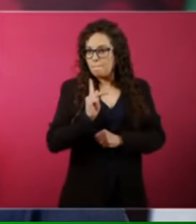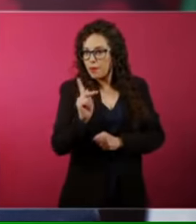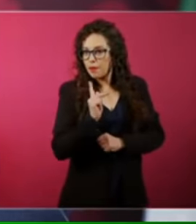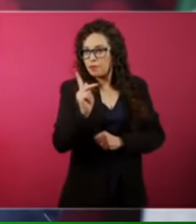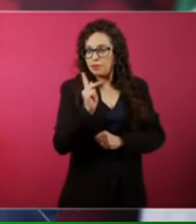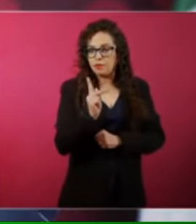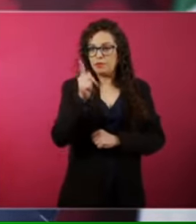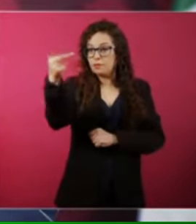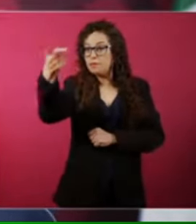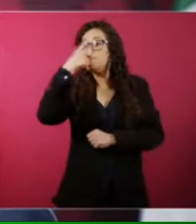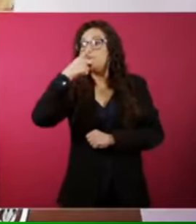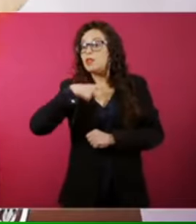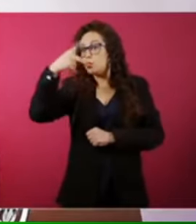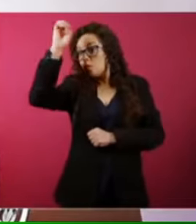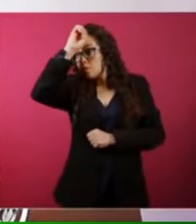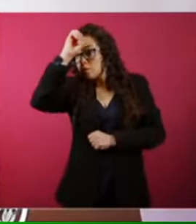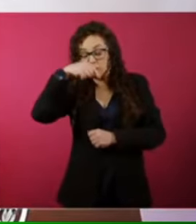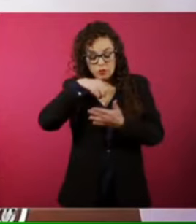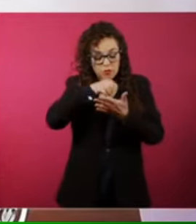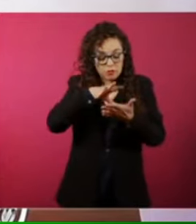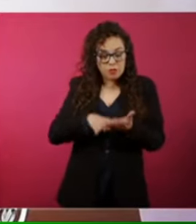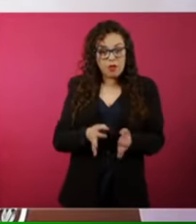o el margen de error es mínimo